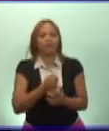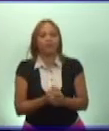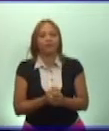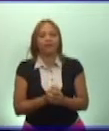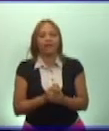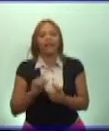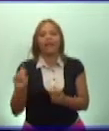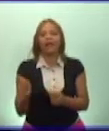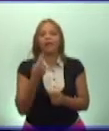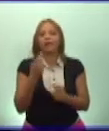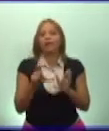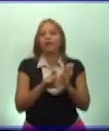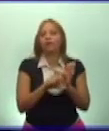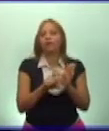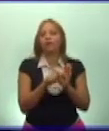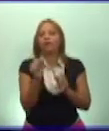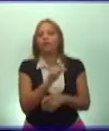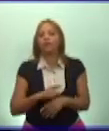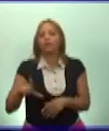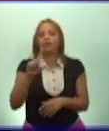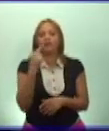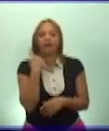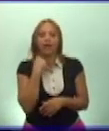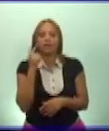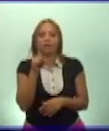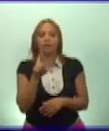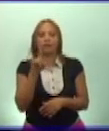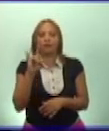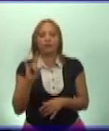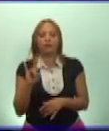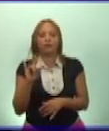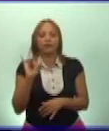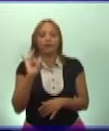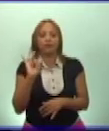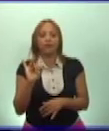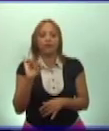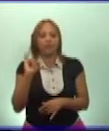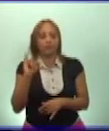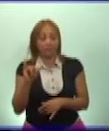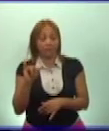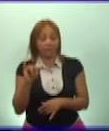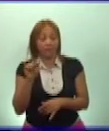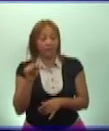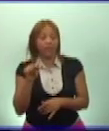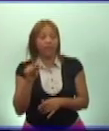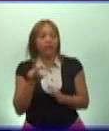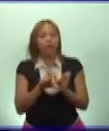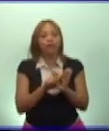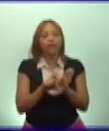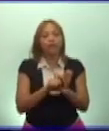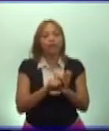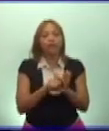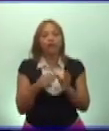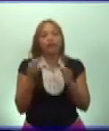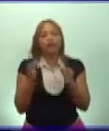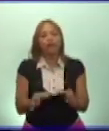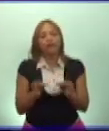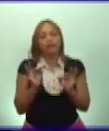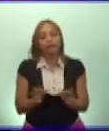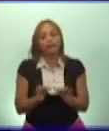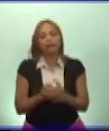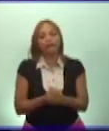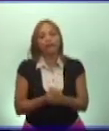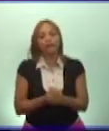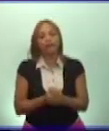constitución socialista en el año 1976 fue una constitución democrática. La